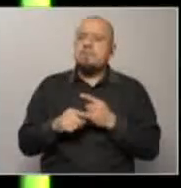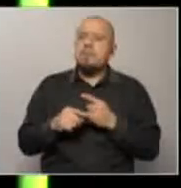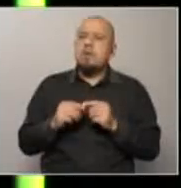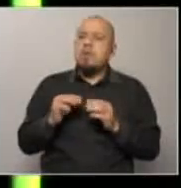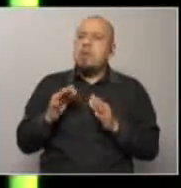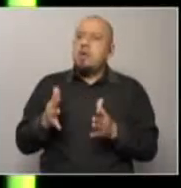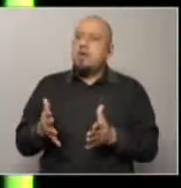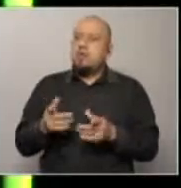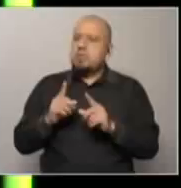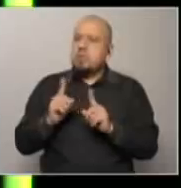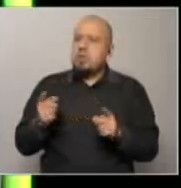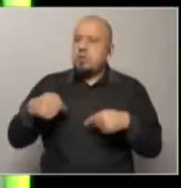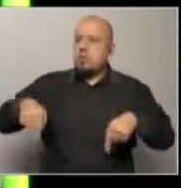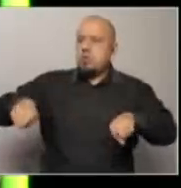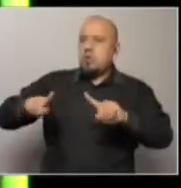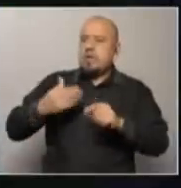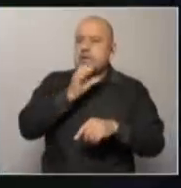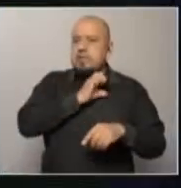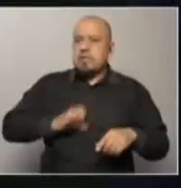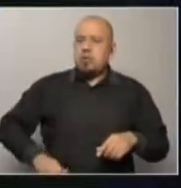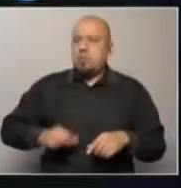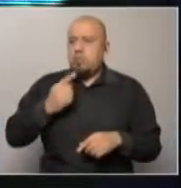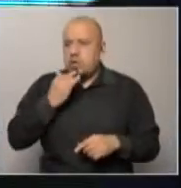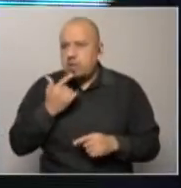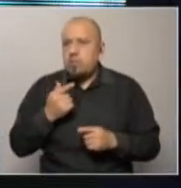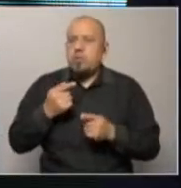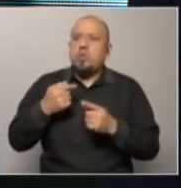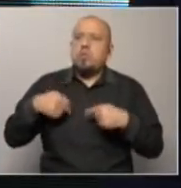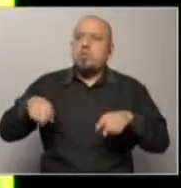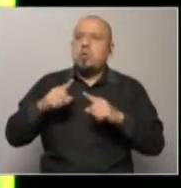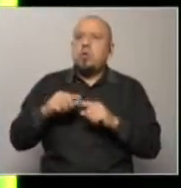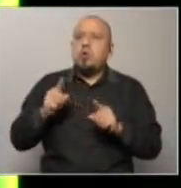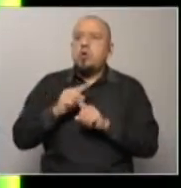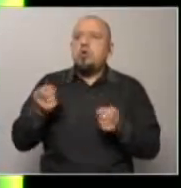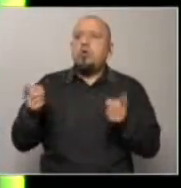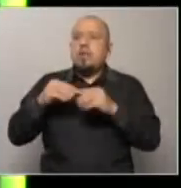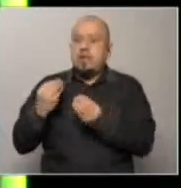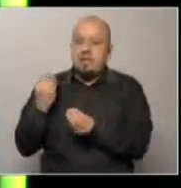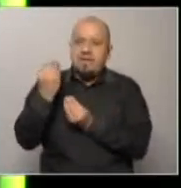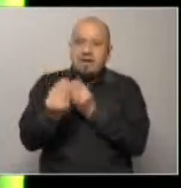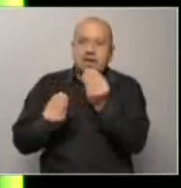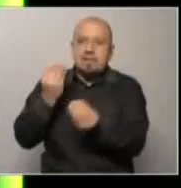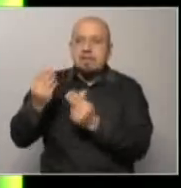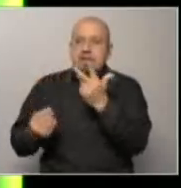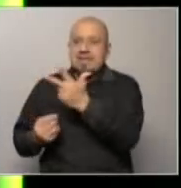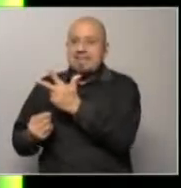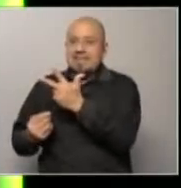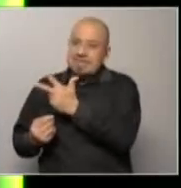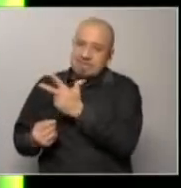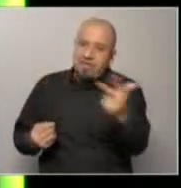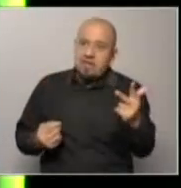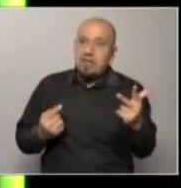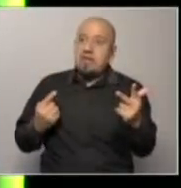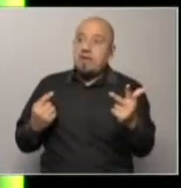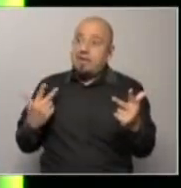sin que empiecen a sentirse zonas grises en el estado por ejemplo se va la no renovación de vacantes el 3x1 la baja en